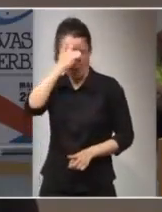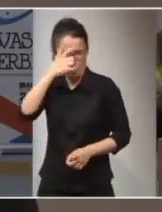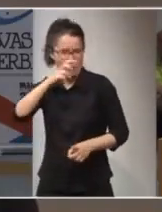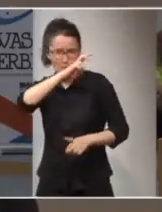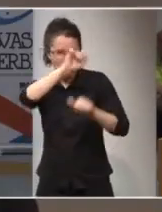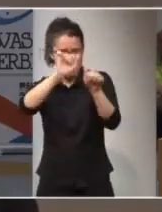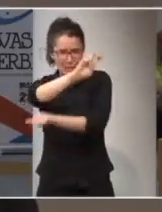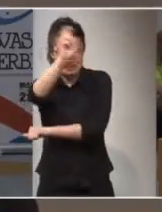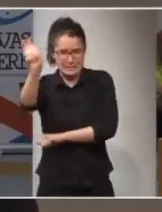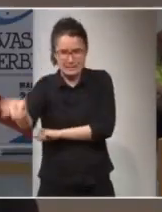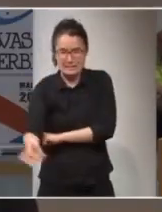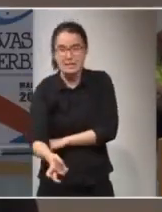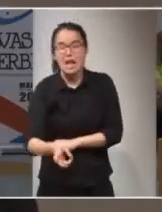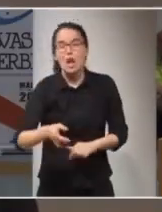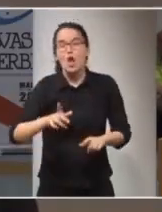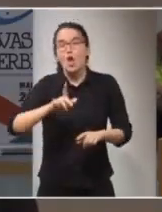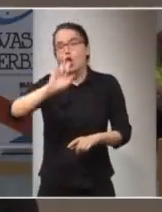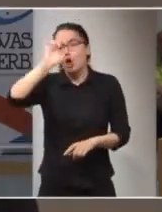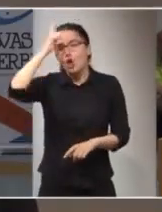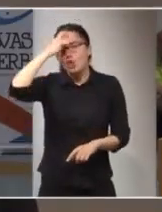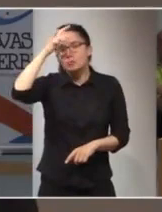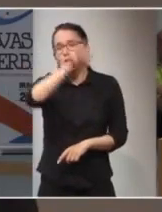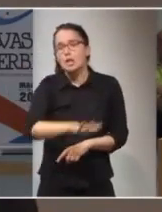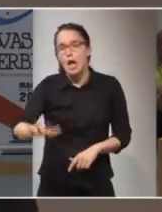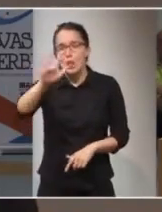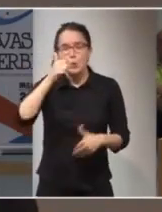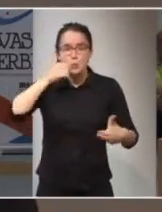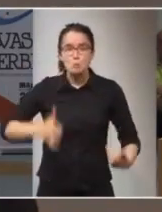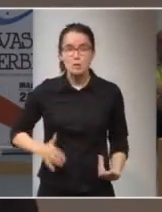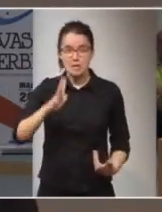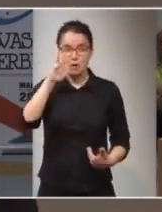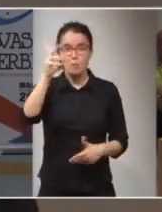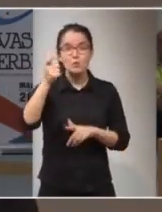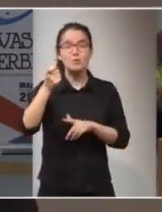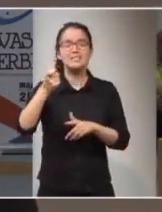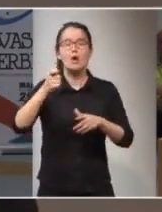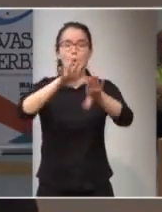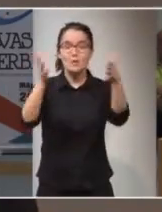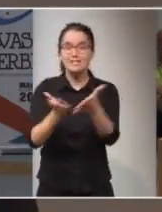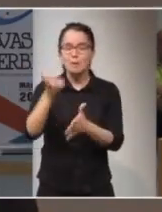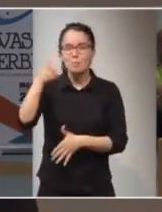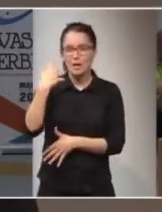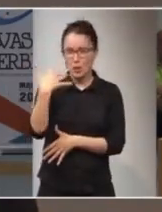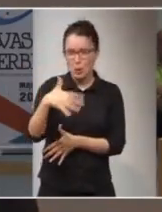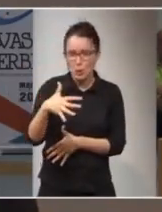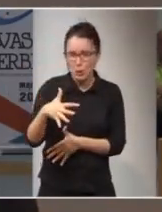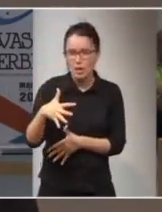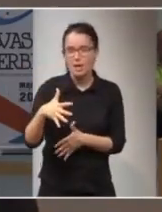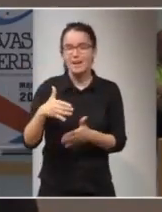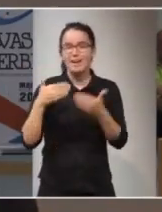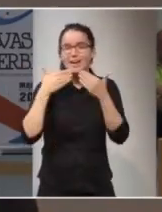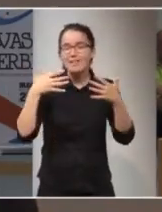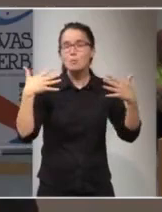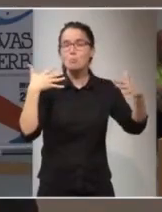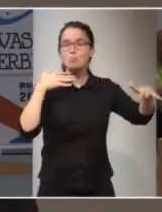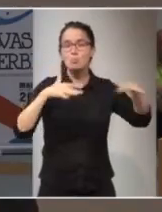diferentes modos, este concepto de Nación Humana Universal proviene o fue acuñado en el movimiento